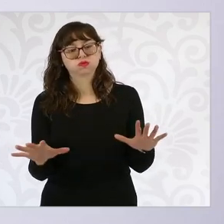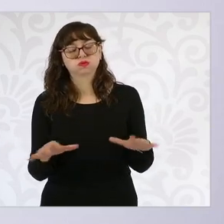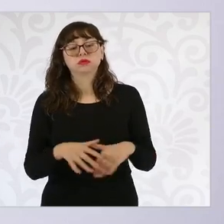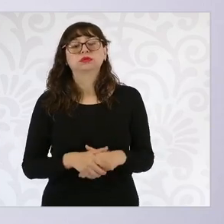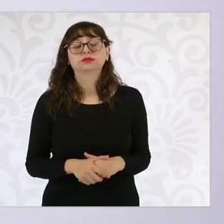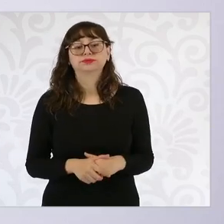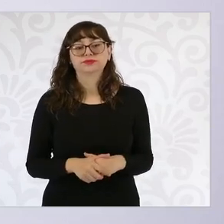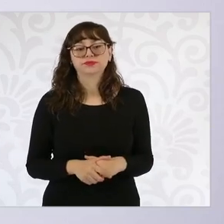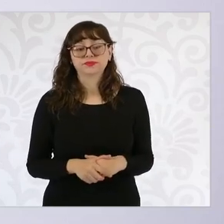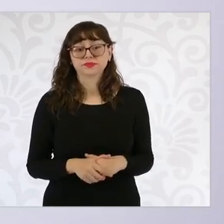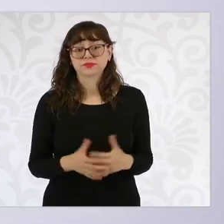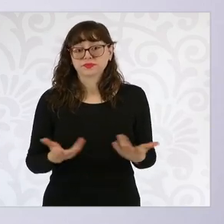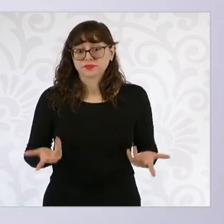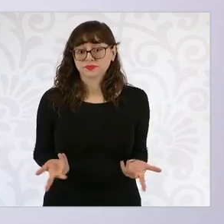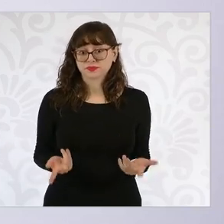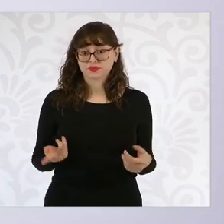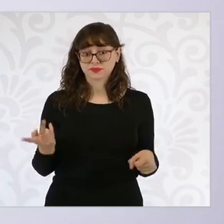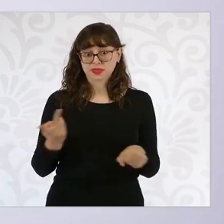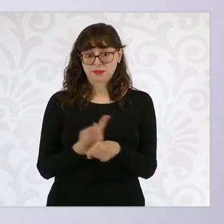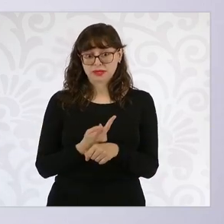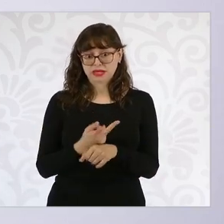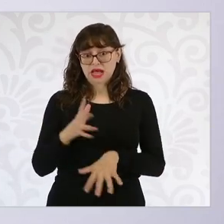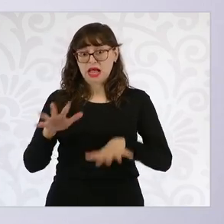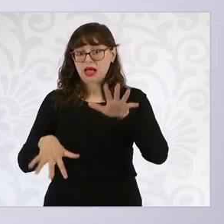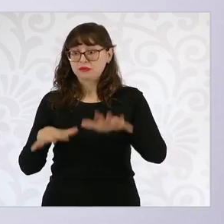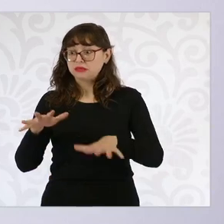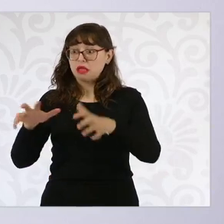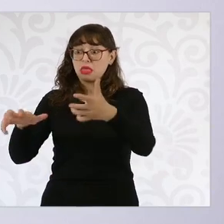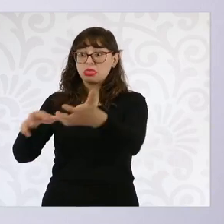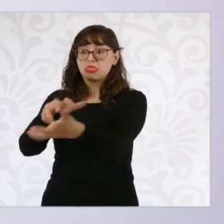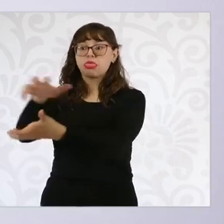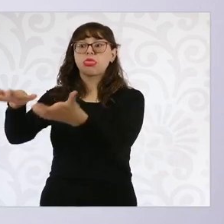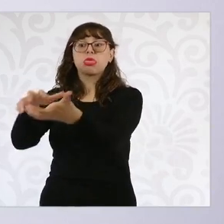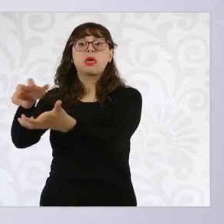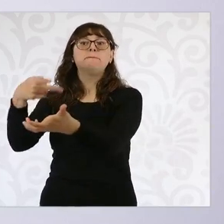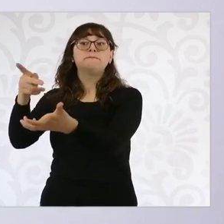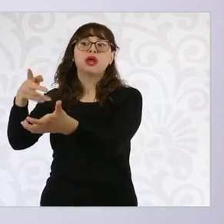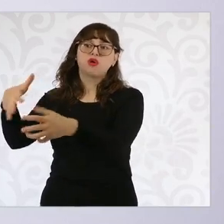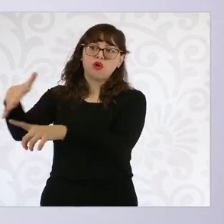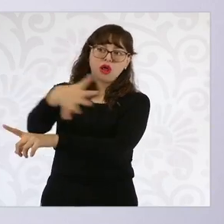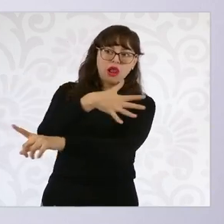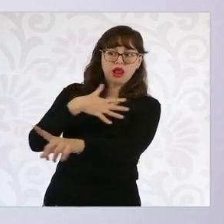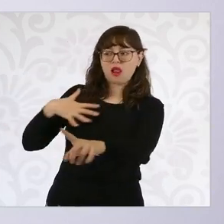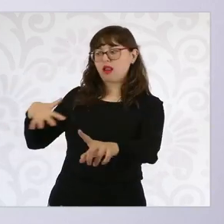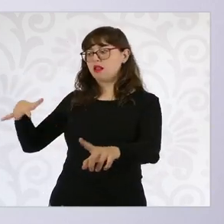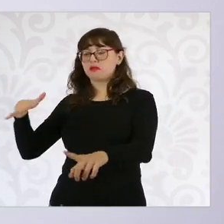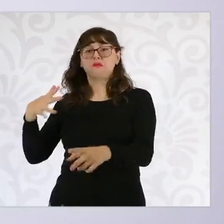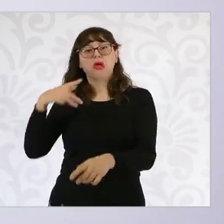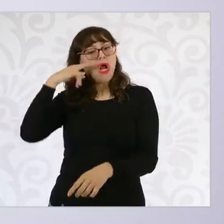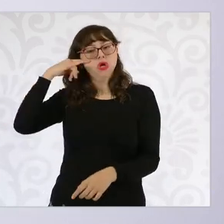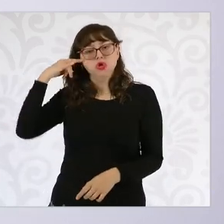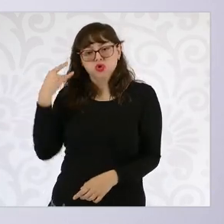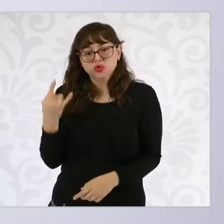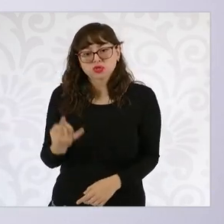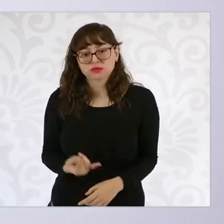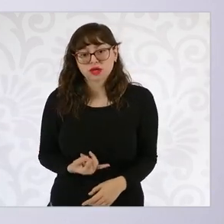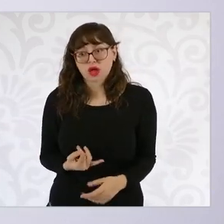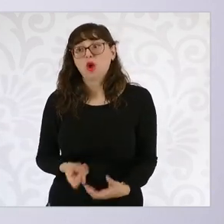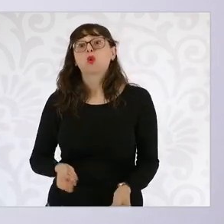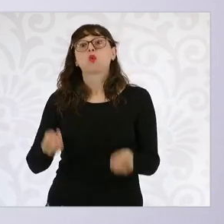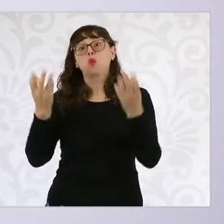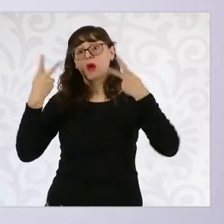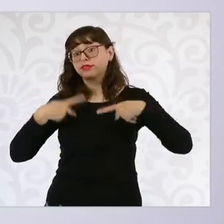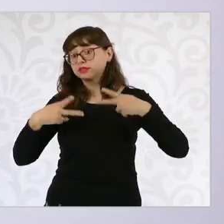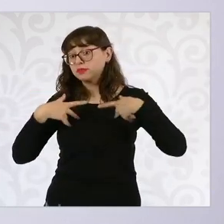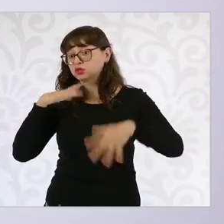solamente se ve el caso, pero no se ven, por ejemplo, las detenciones, no se ven las incautaciones